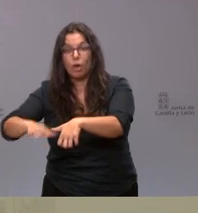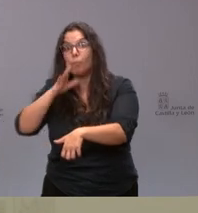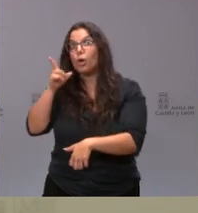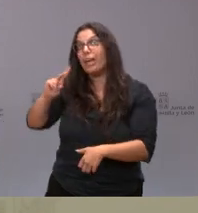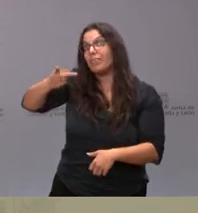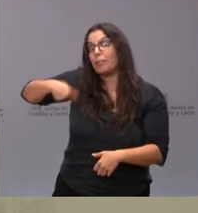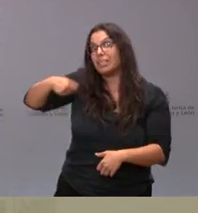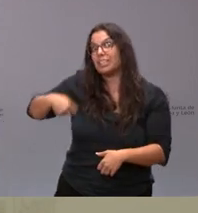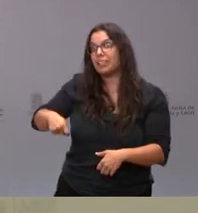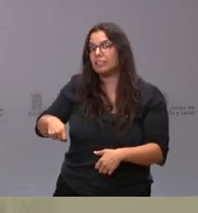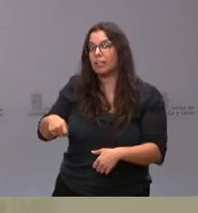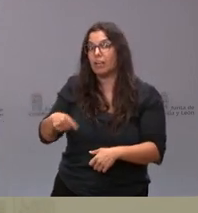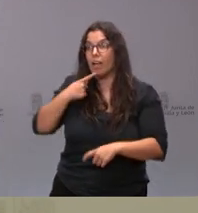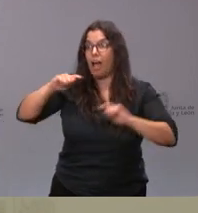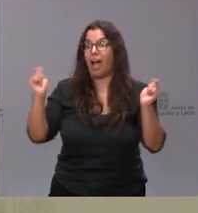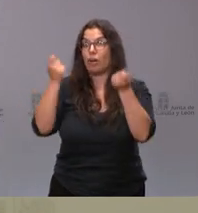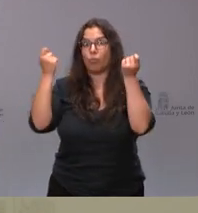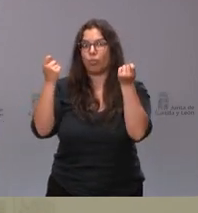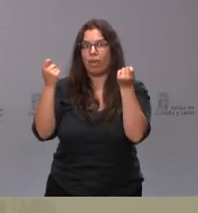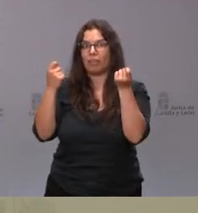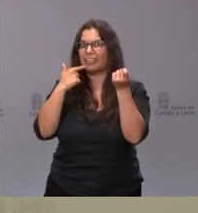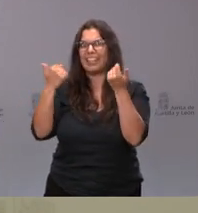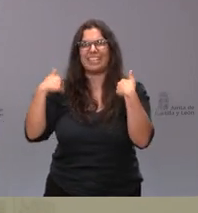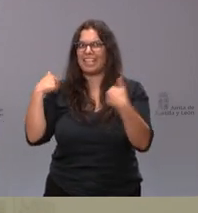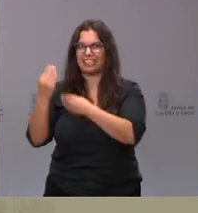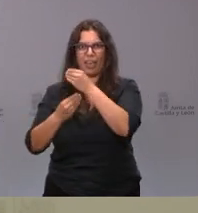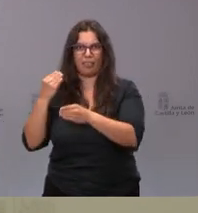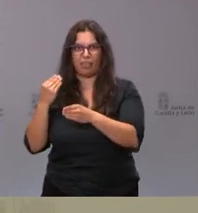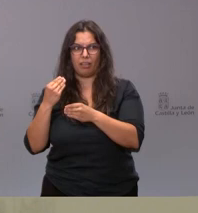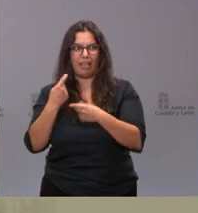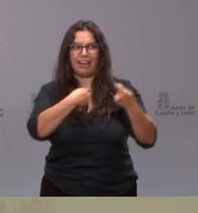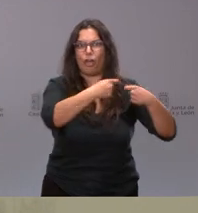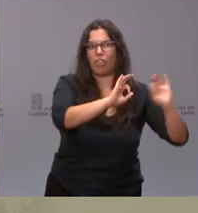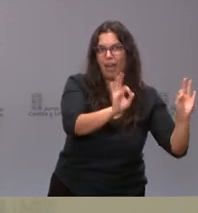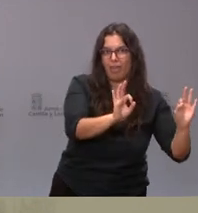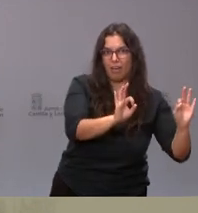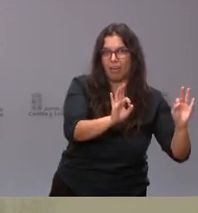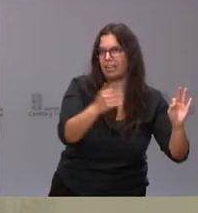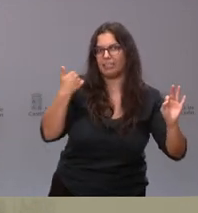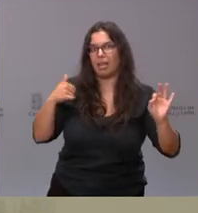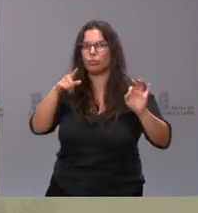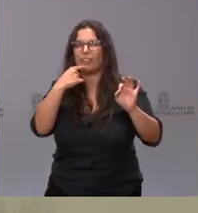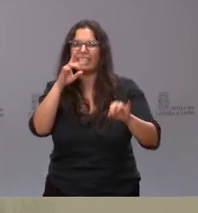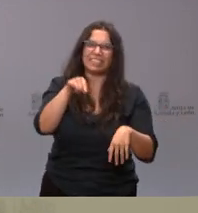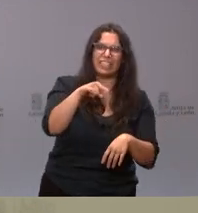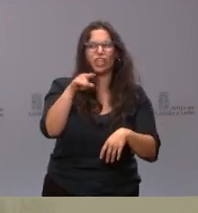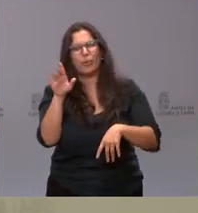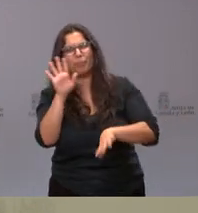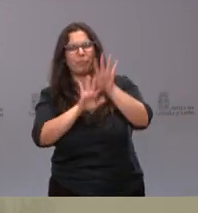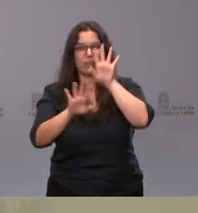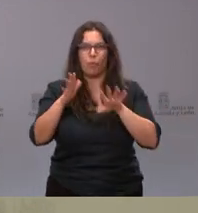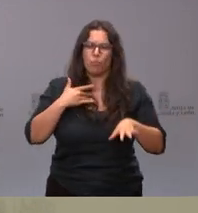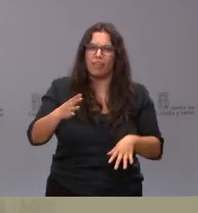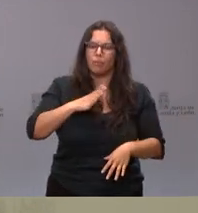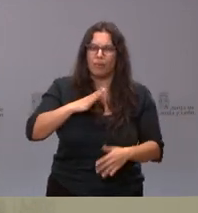una decisión que ya está sin diálogo. Y ahora, ustedes dicen que sí, pero que no. ¿Puede ser un poco